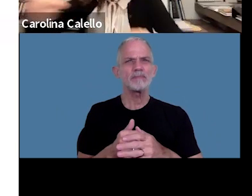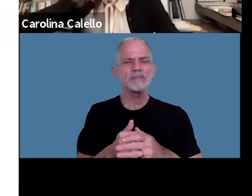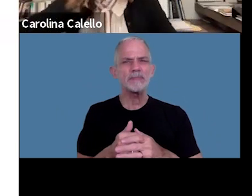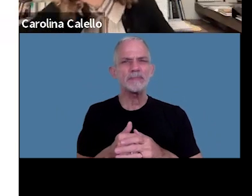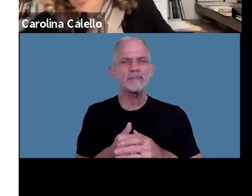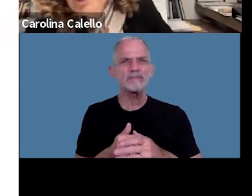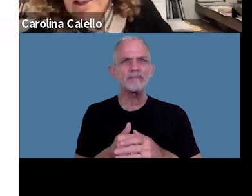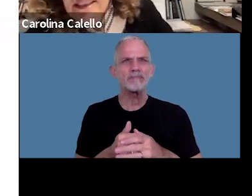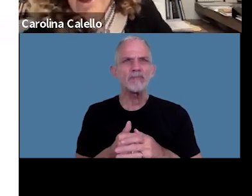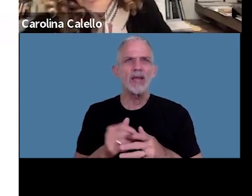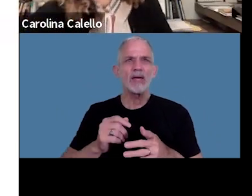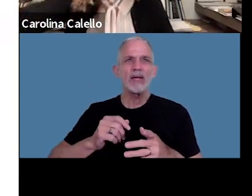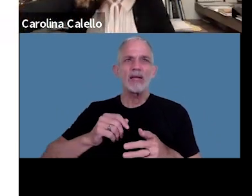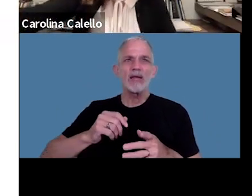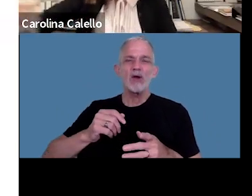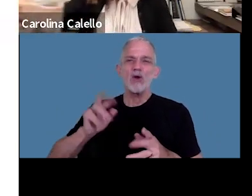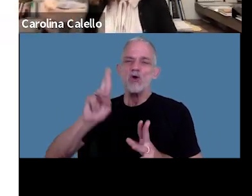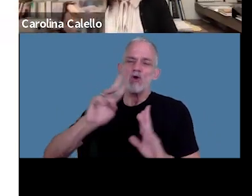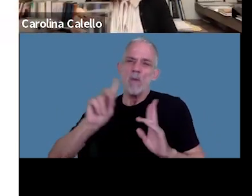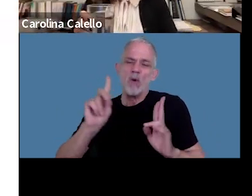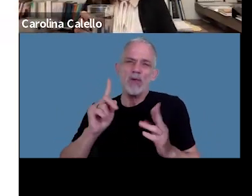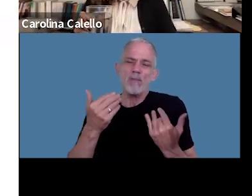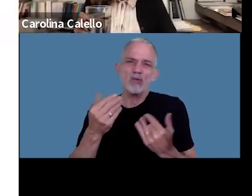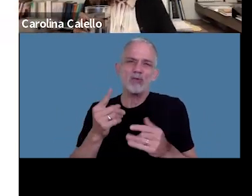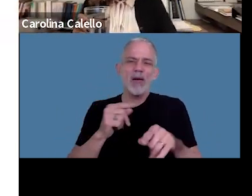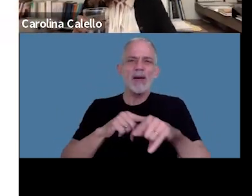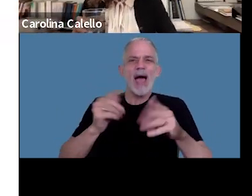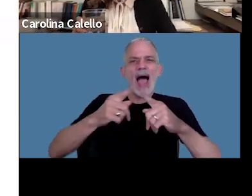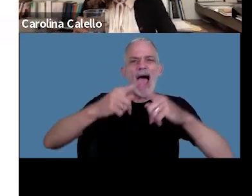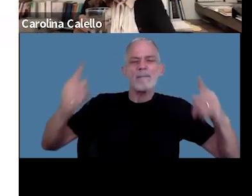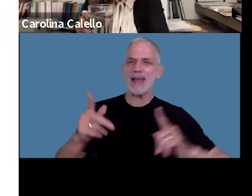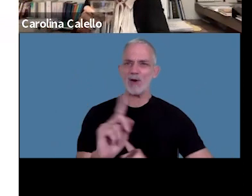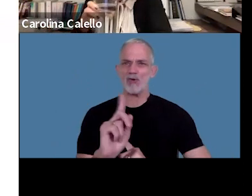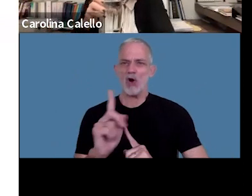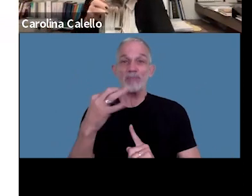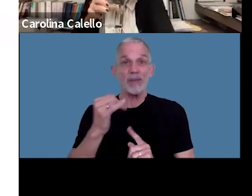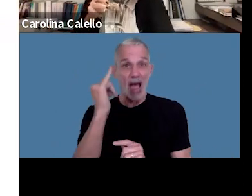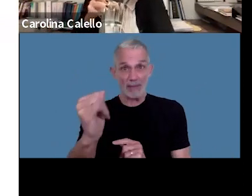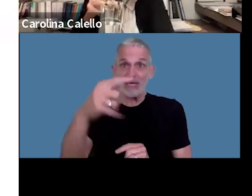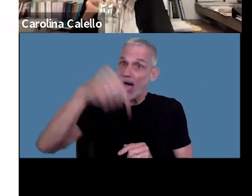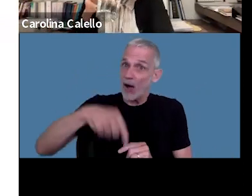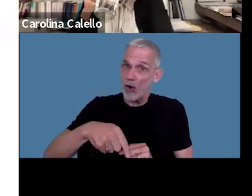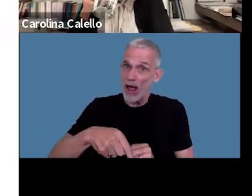no nos dejan ampliar periodos totalmente tiene que estar notificado ahora